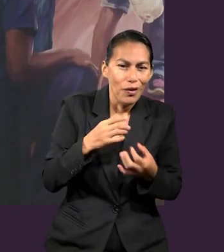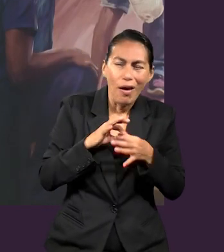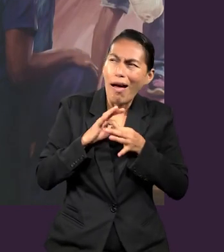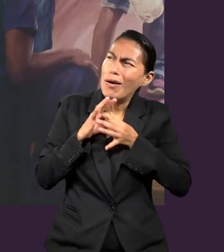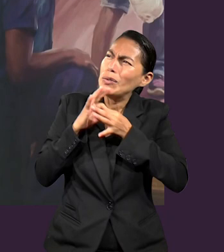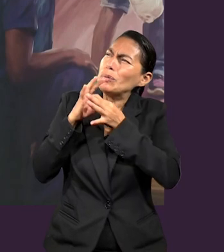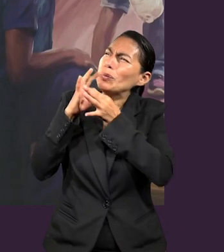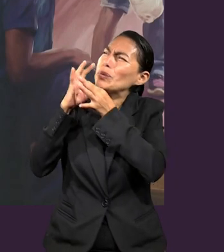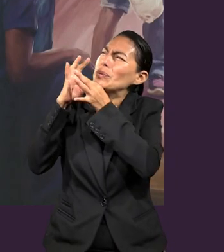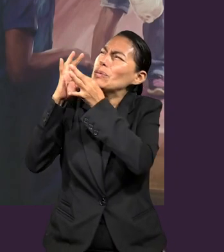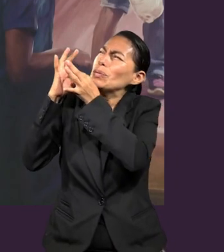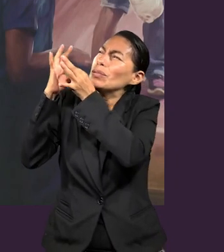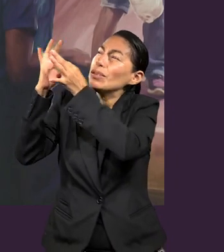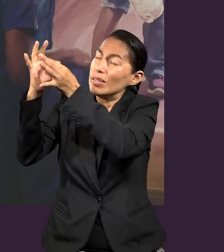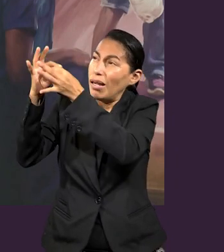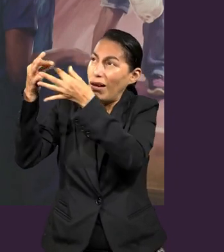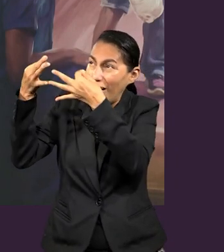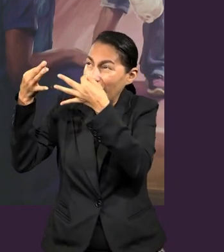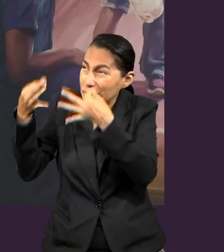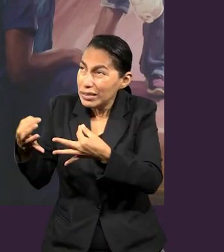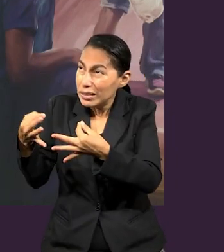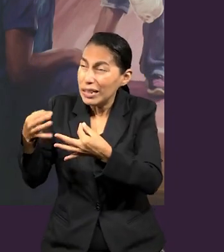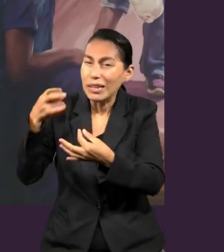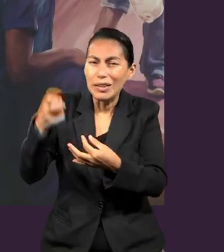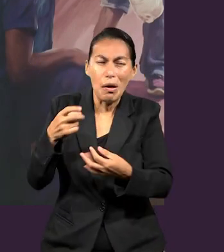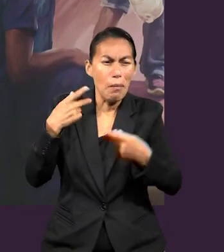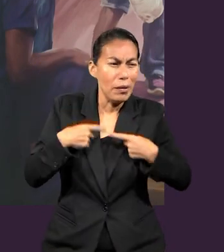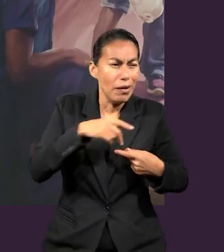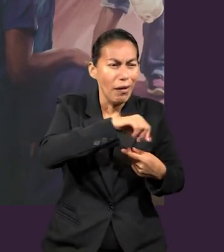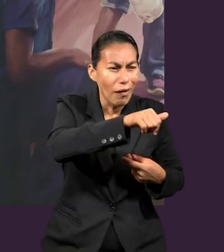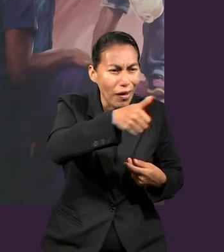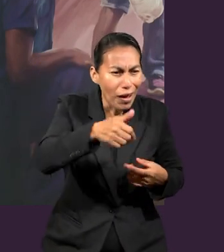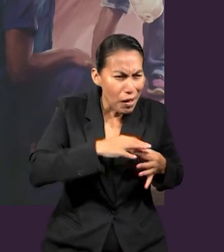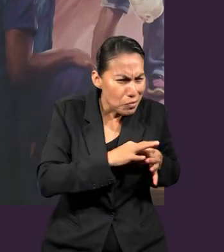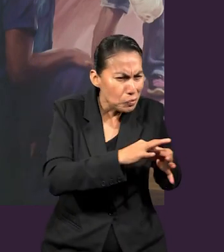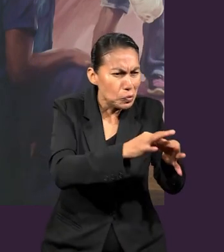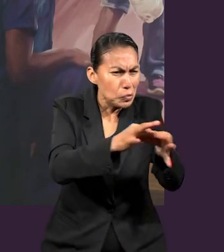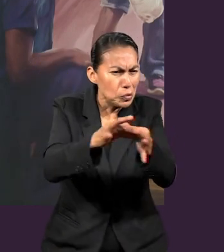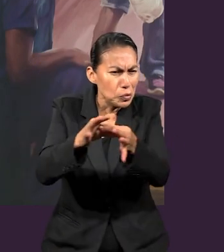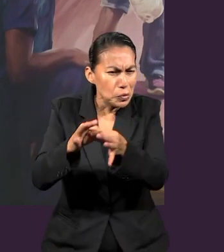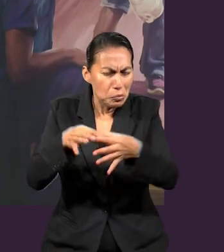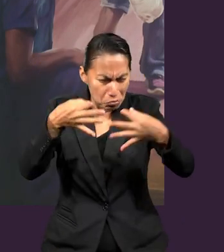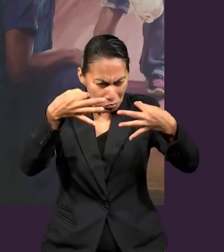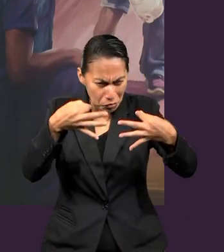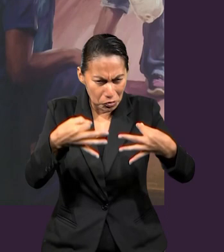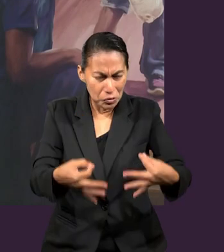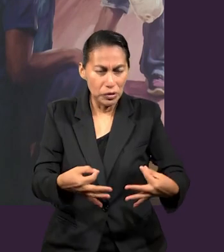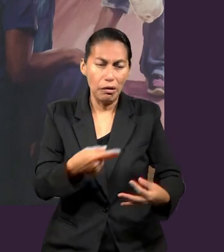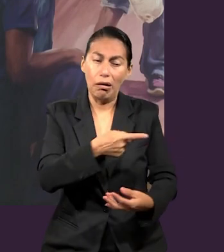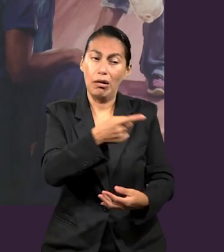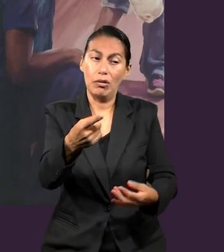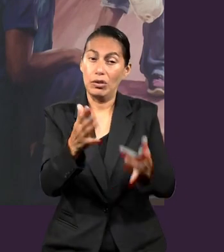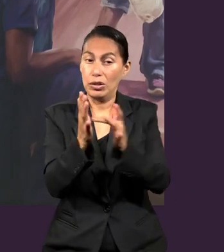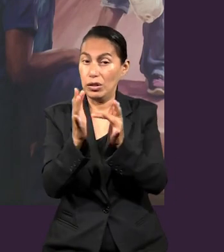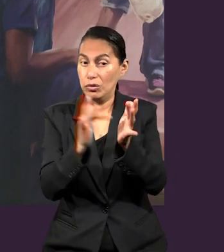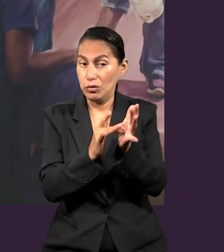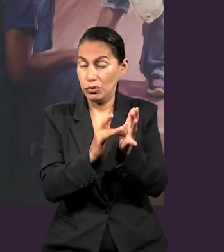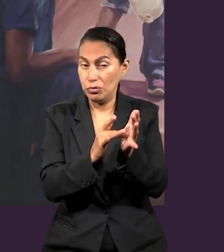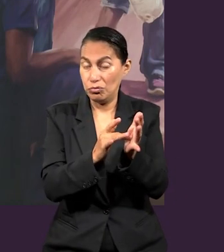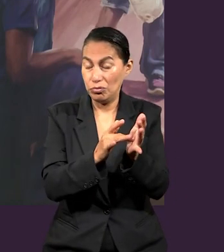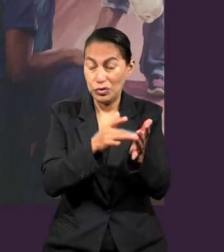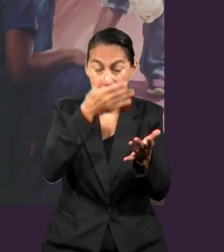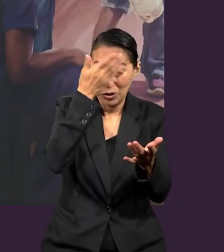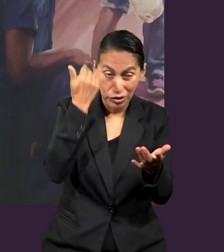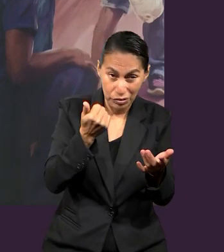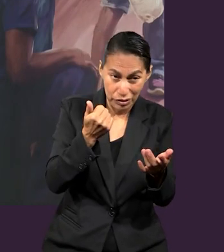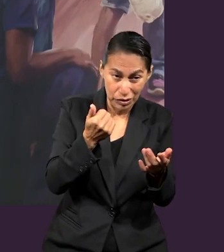las otras personas que también le están buscando, con las otras personas que necesitan de Jesús,